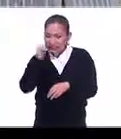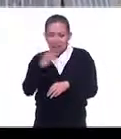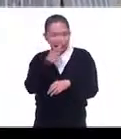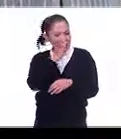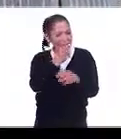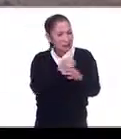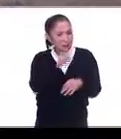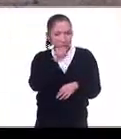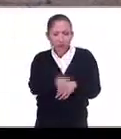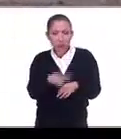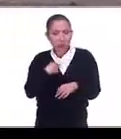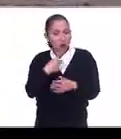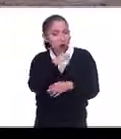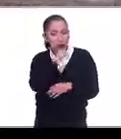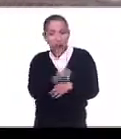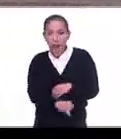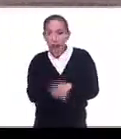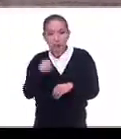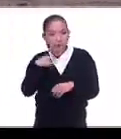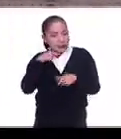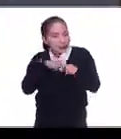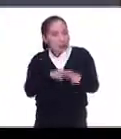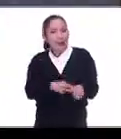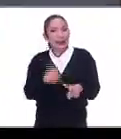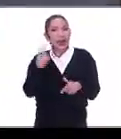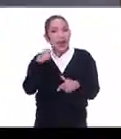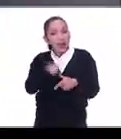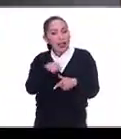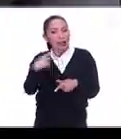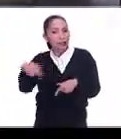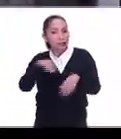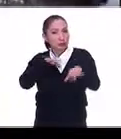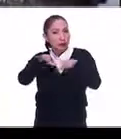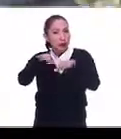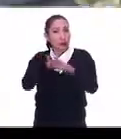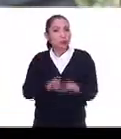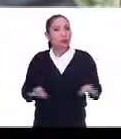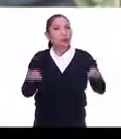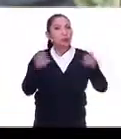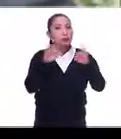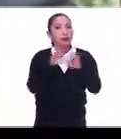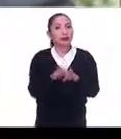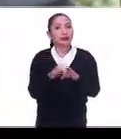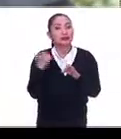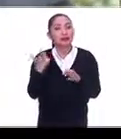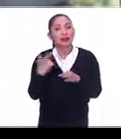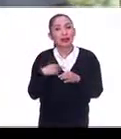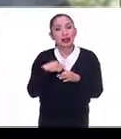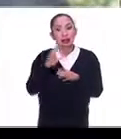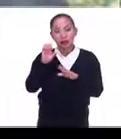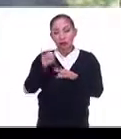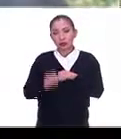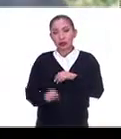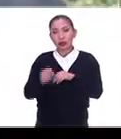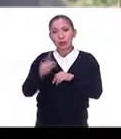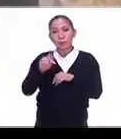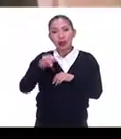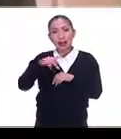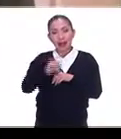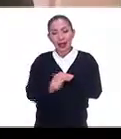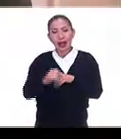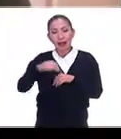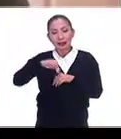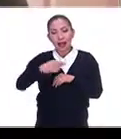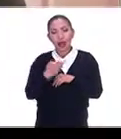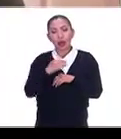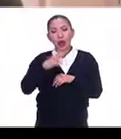decía que olvidar a los indios vivos. No, y inició, hizo una labor muy importante en el sur, en Milpalta, con los